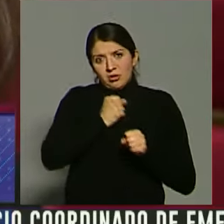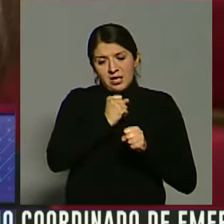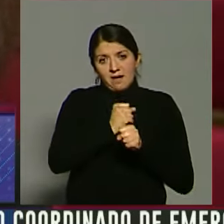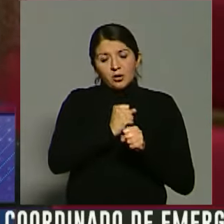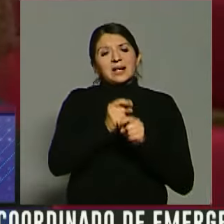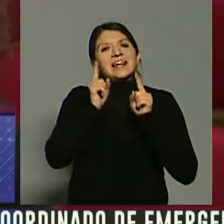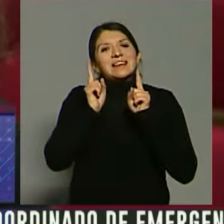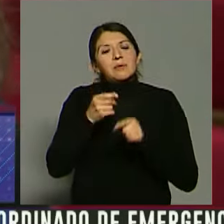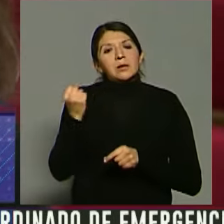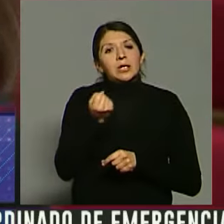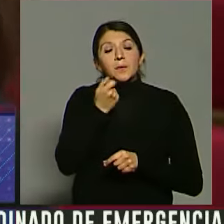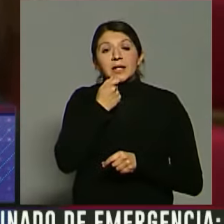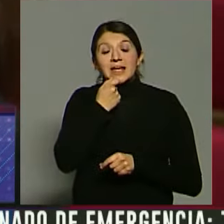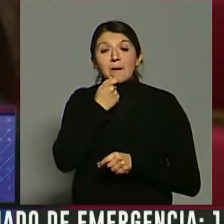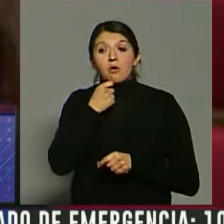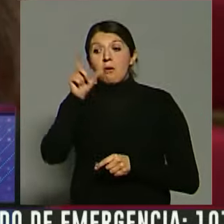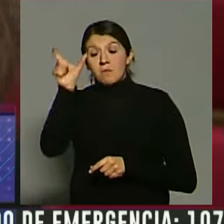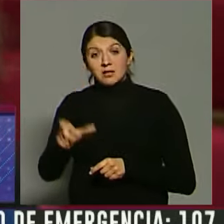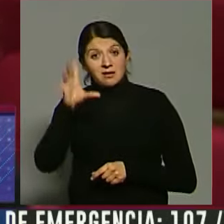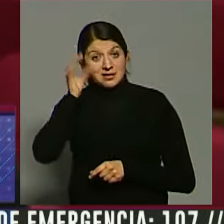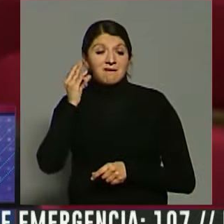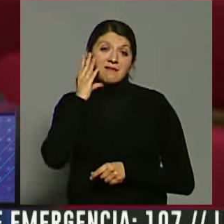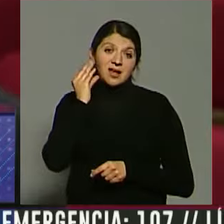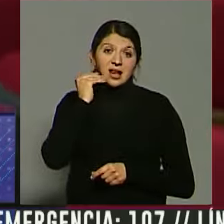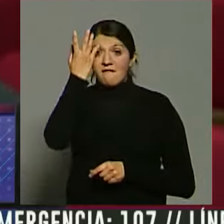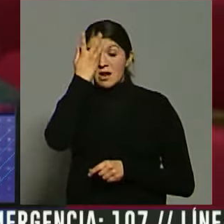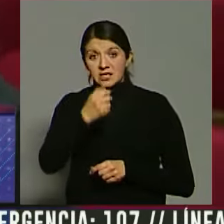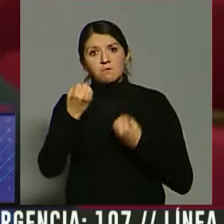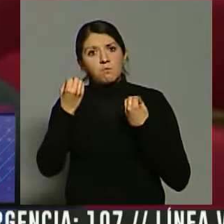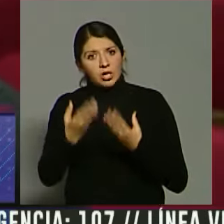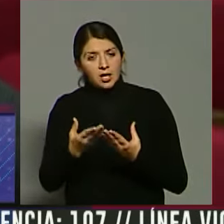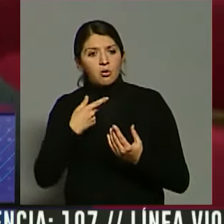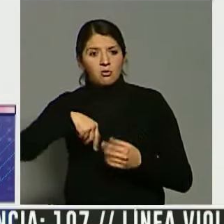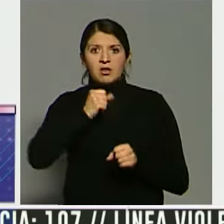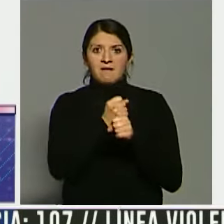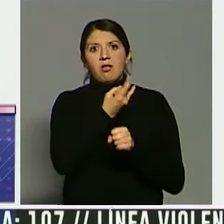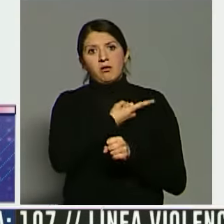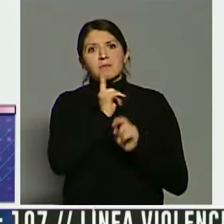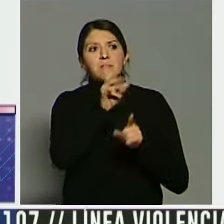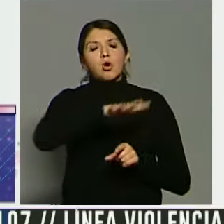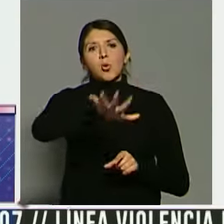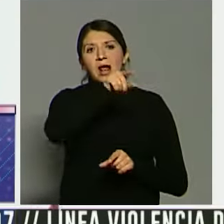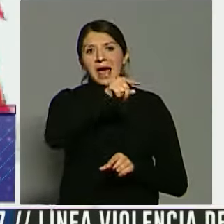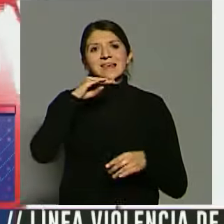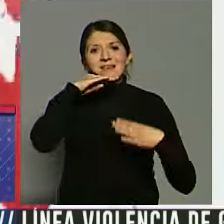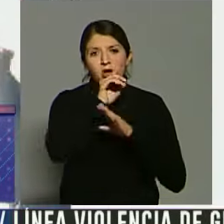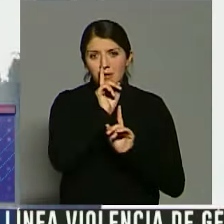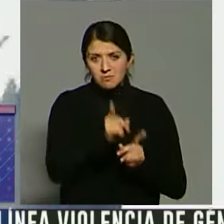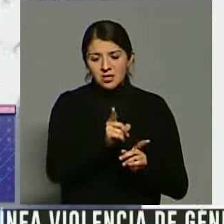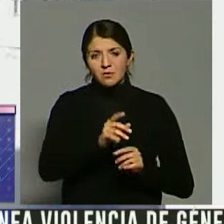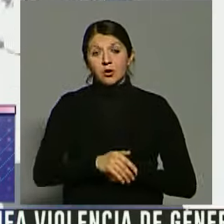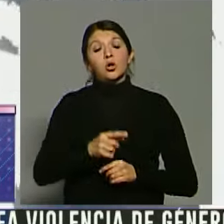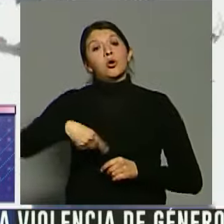mucho el conocimiento de inglés y francés, porque muchas de nuestras misiones son en países de habla inglesa o francesa. En concreto, lo que hacemos es